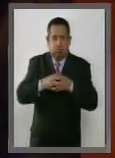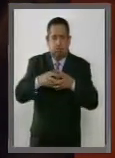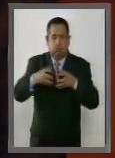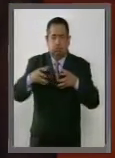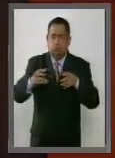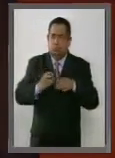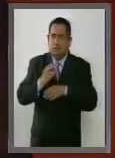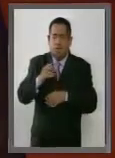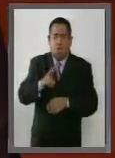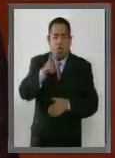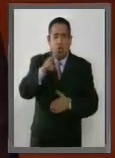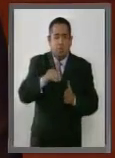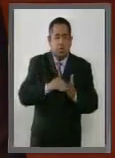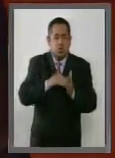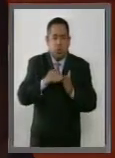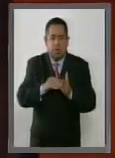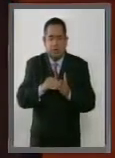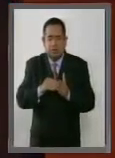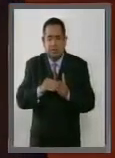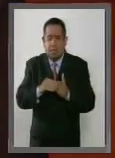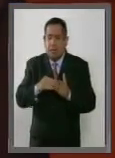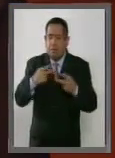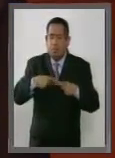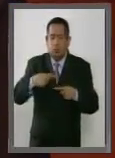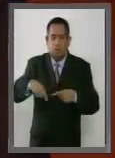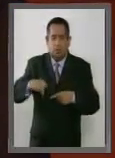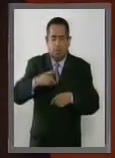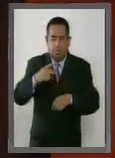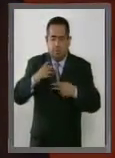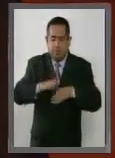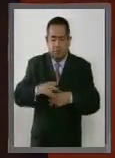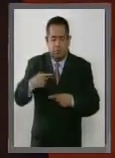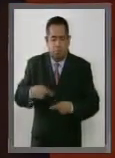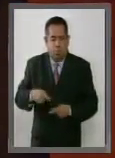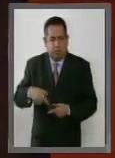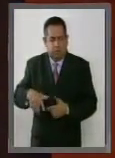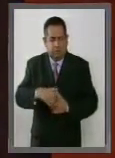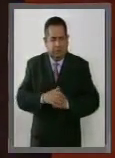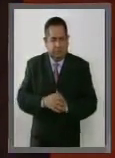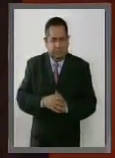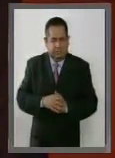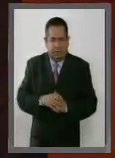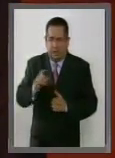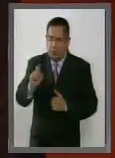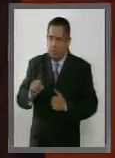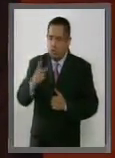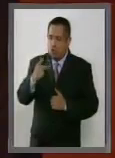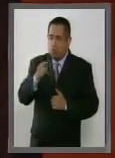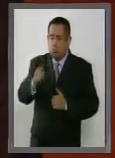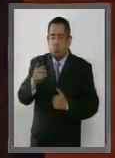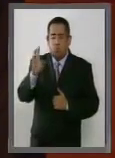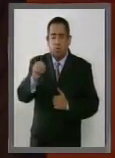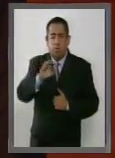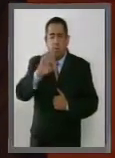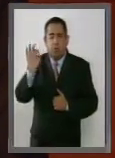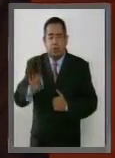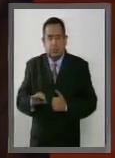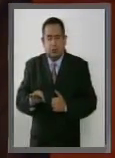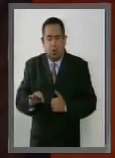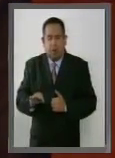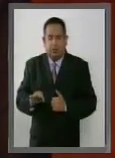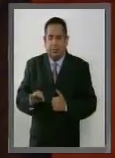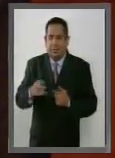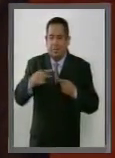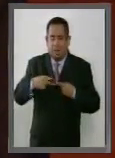los dos millones y medio de personas. Es decir, el 28.9 por ciento